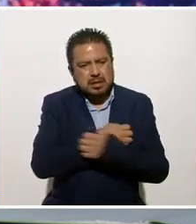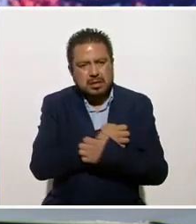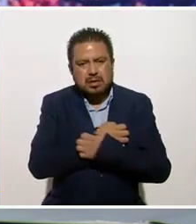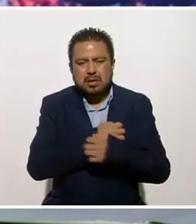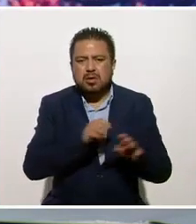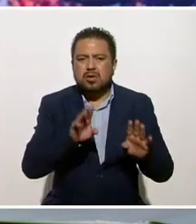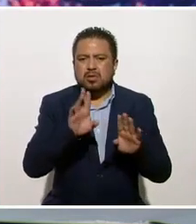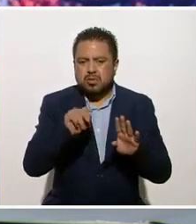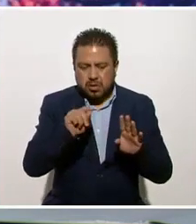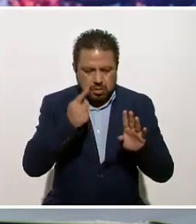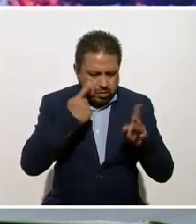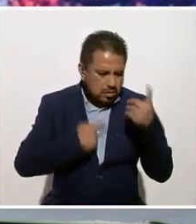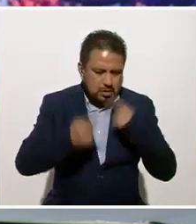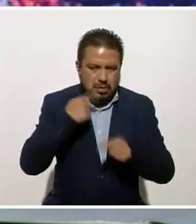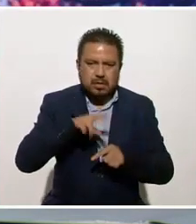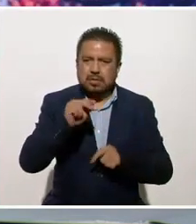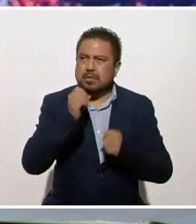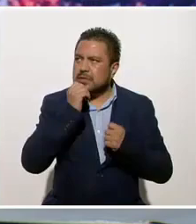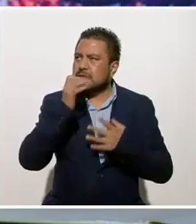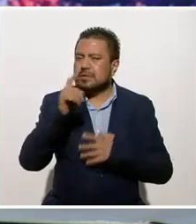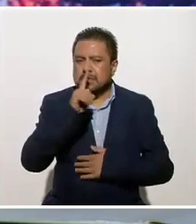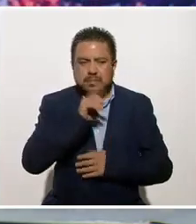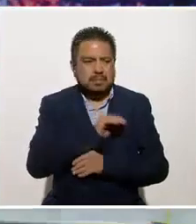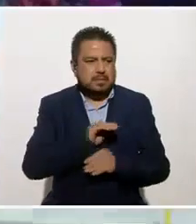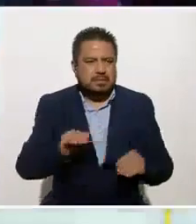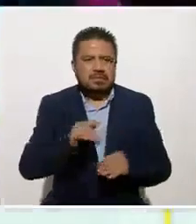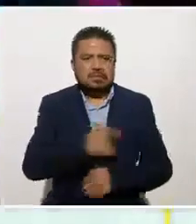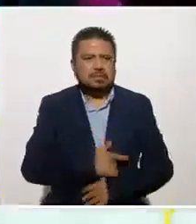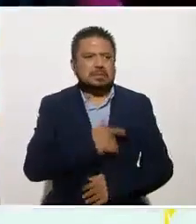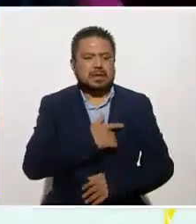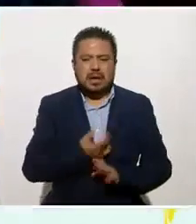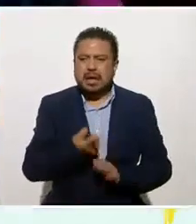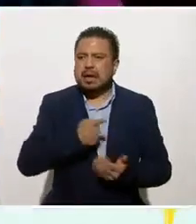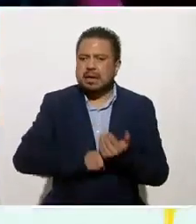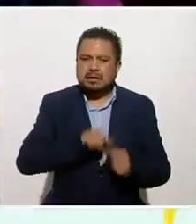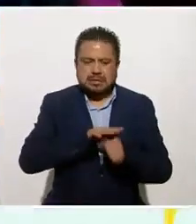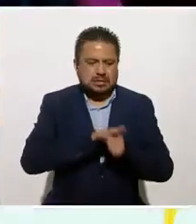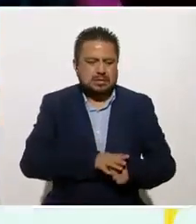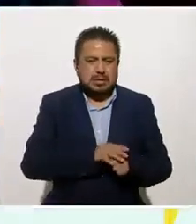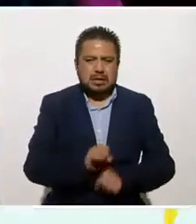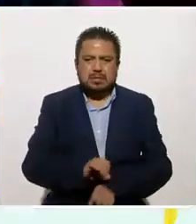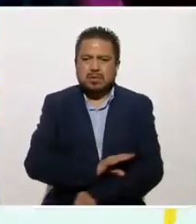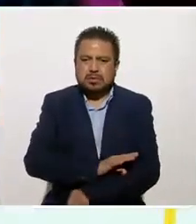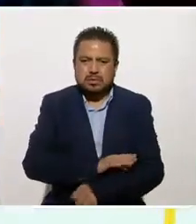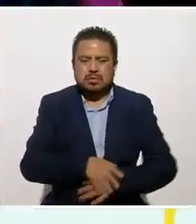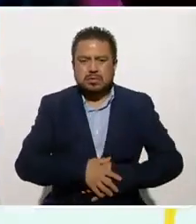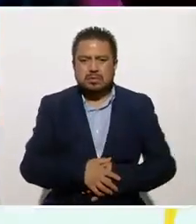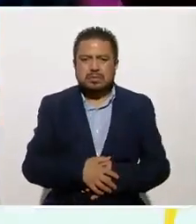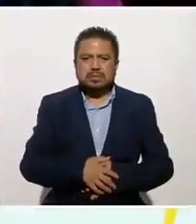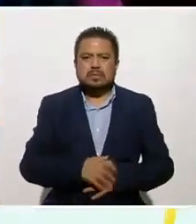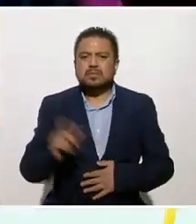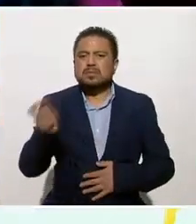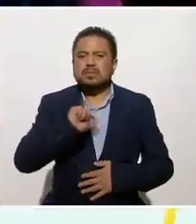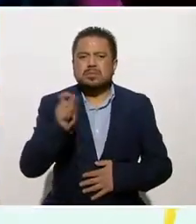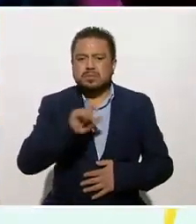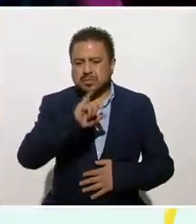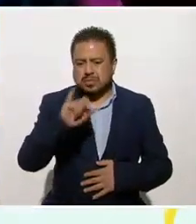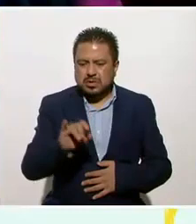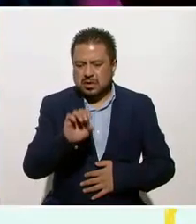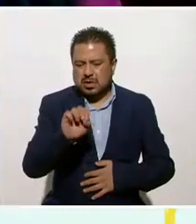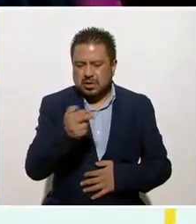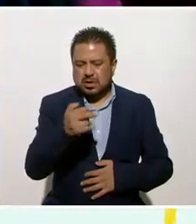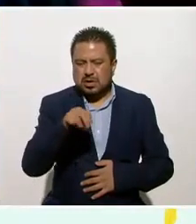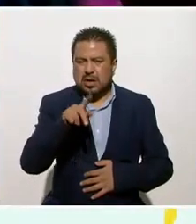no llores, no grites, guarda silencio, siéntate y a reprimir las emociones. Cuando John Kabat-Zinn se da